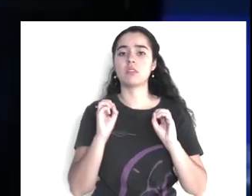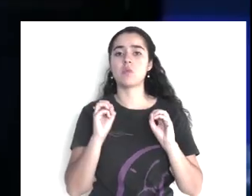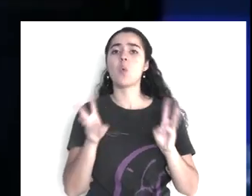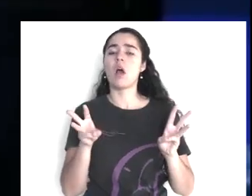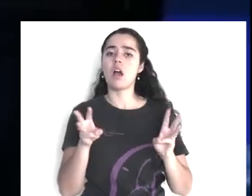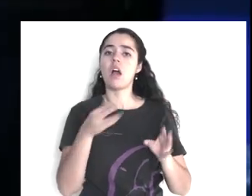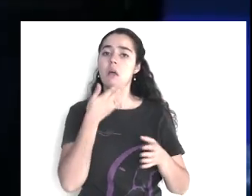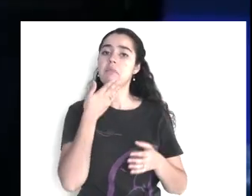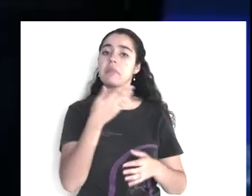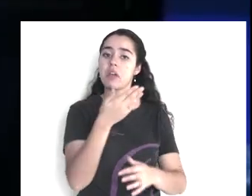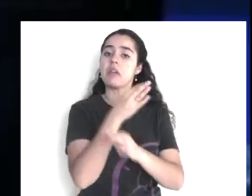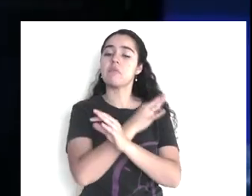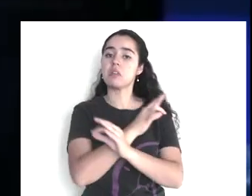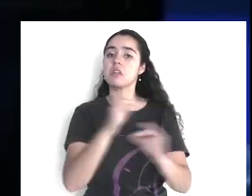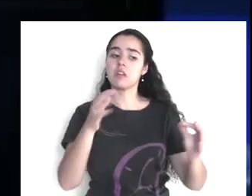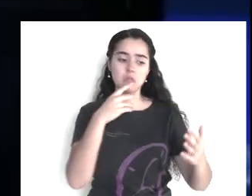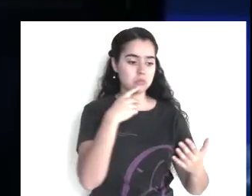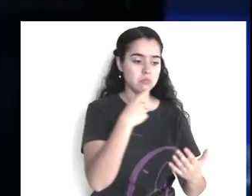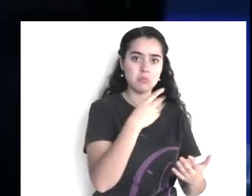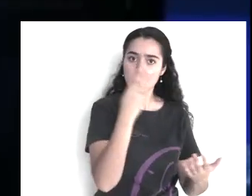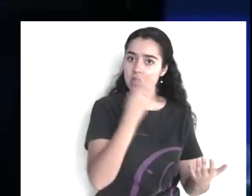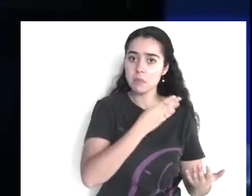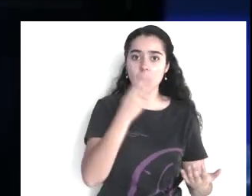wow, que bien predica,